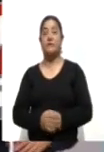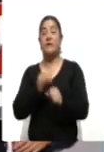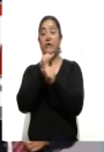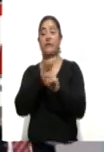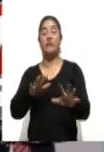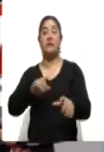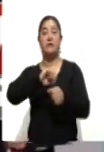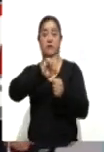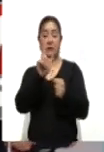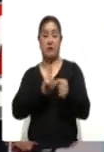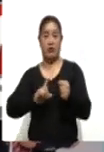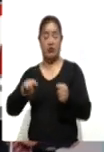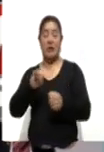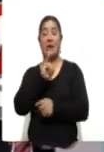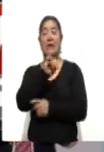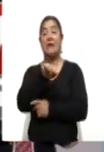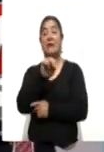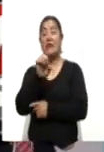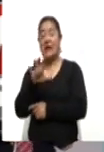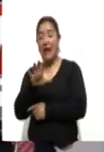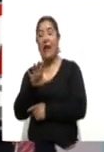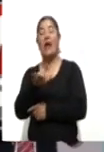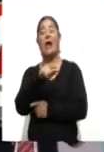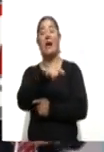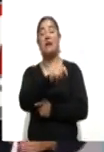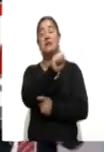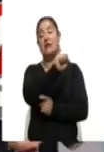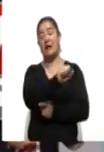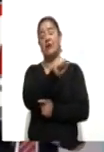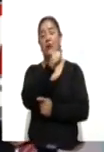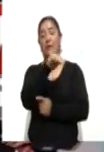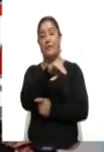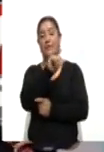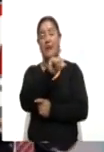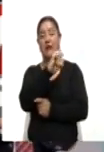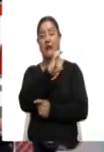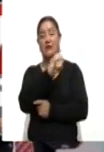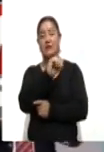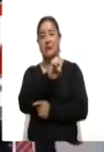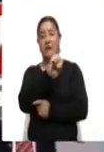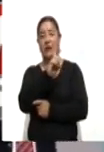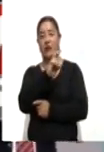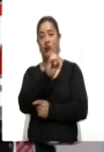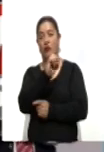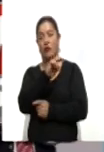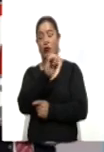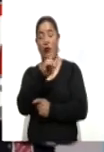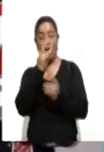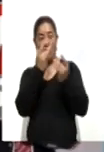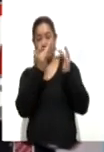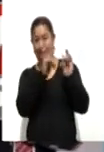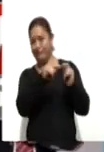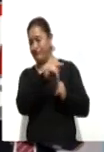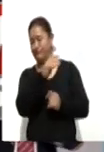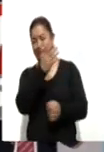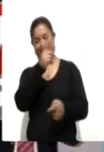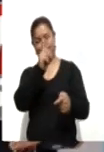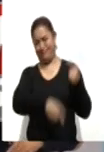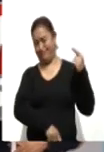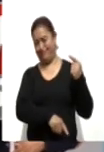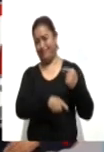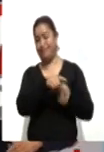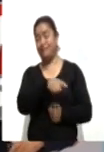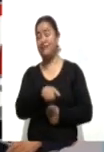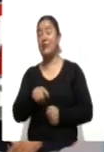nacional, el INE retira candidatura de Salgado Macedonio. El presidente Andrés Manuel López Obrador señala que es un